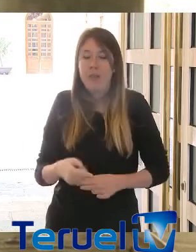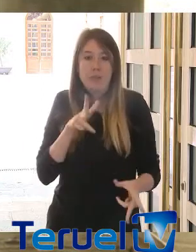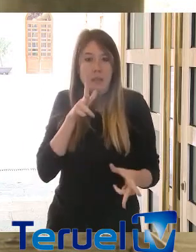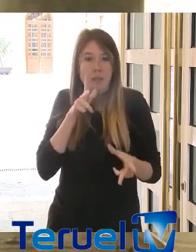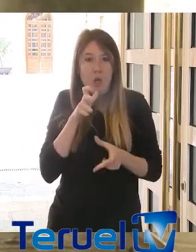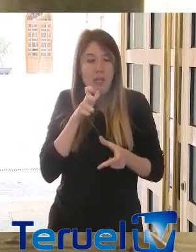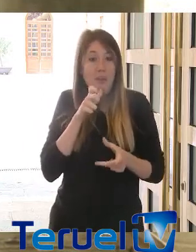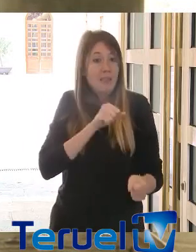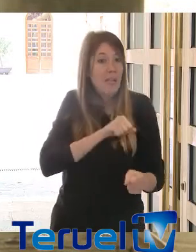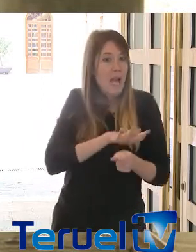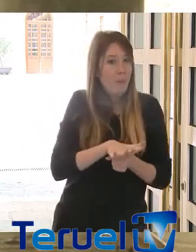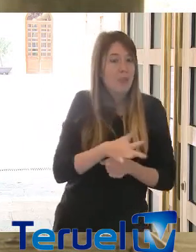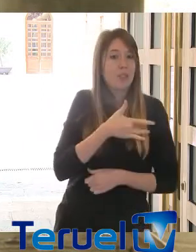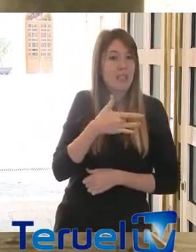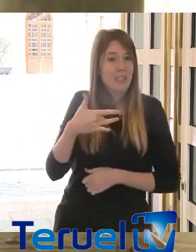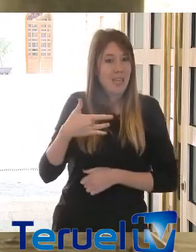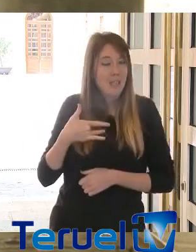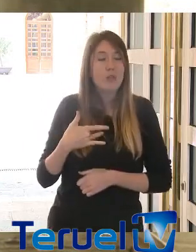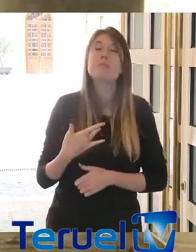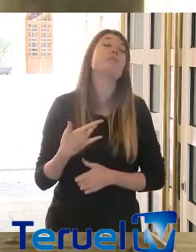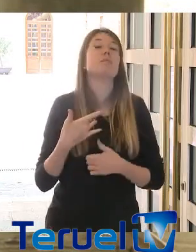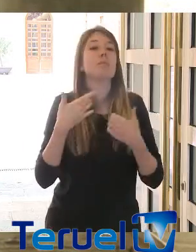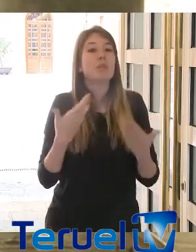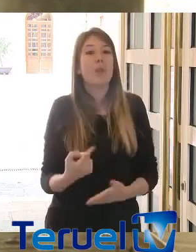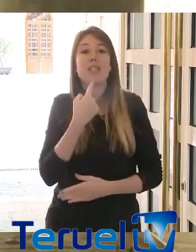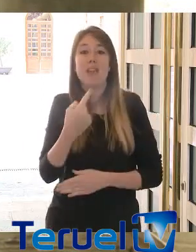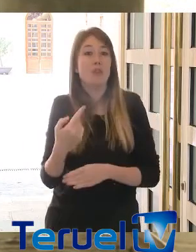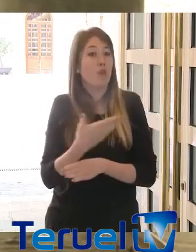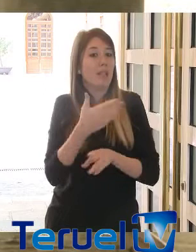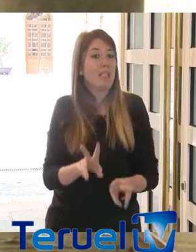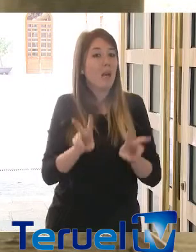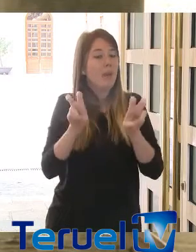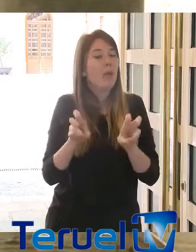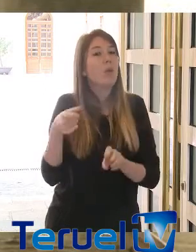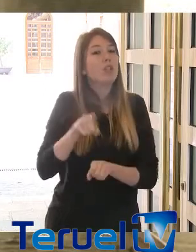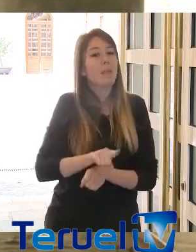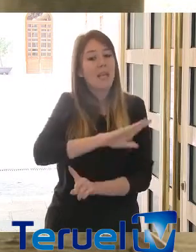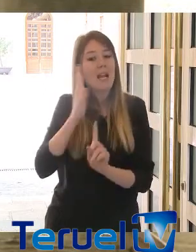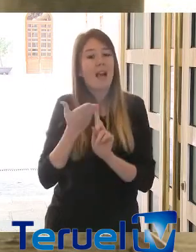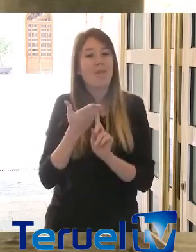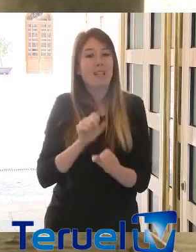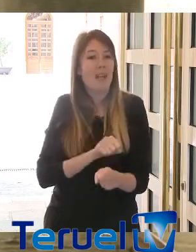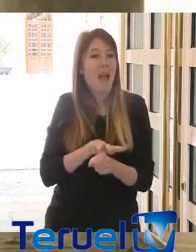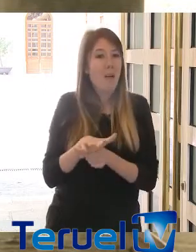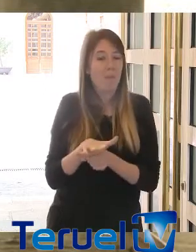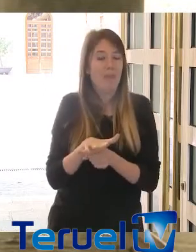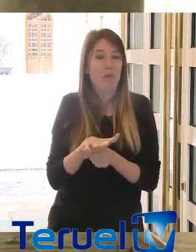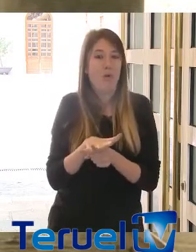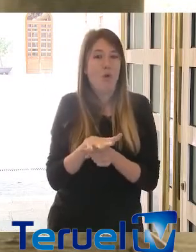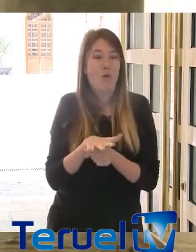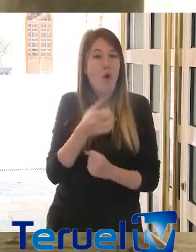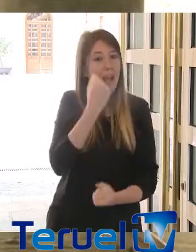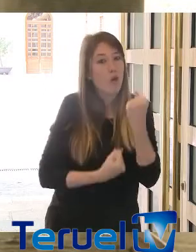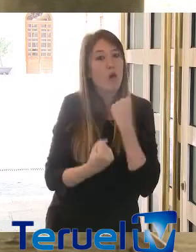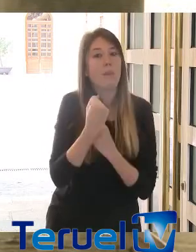en el terreno de la sanidad y que, como decía al principio, las va a tener también en el terreno de la